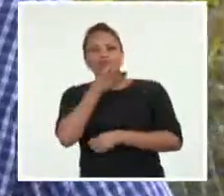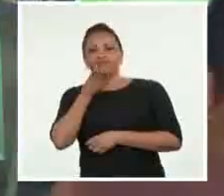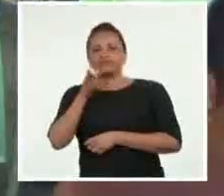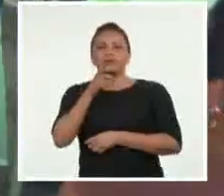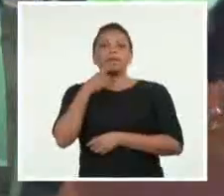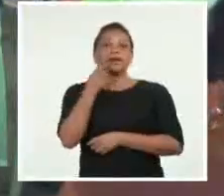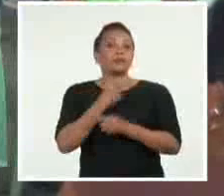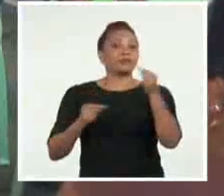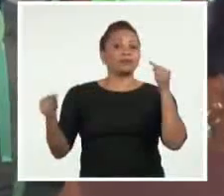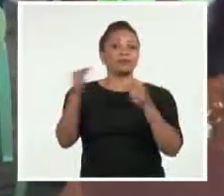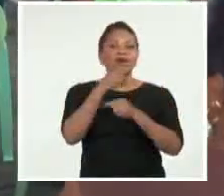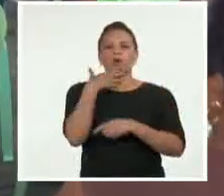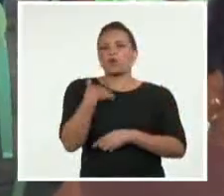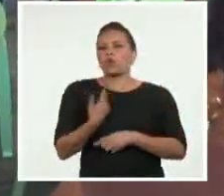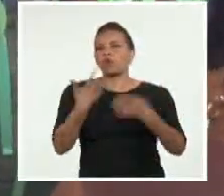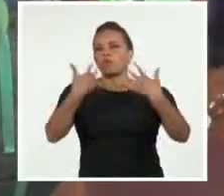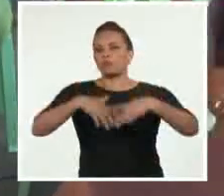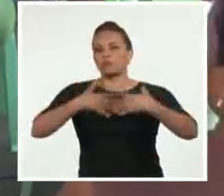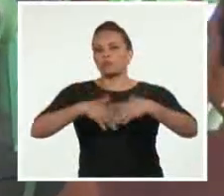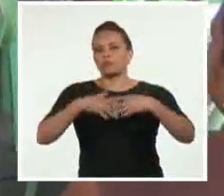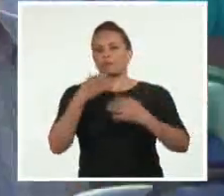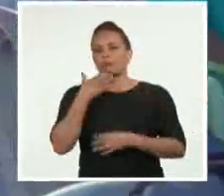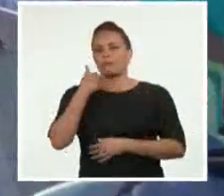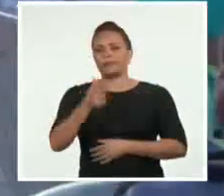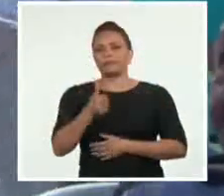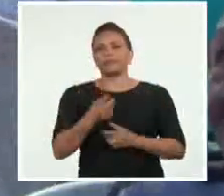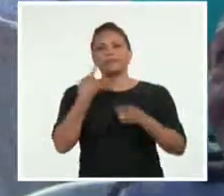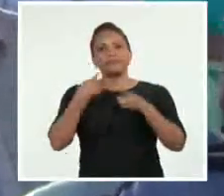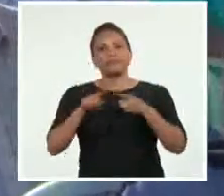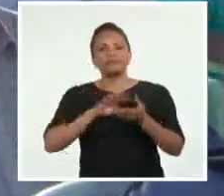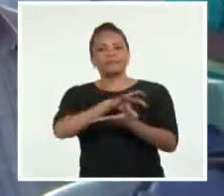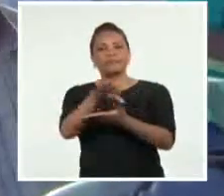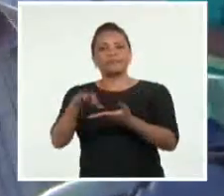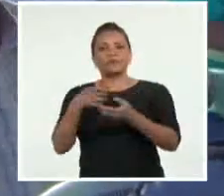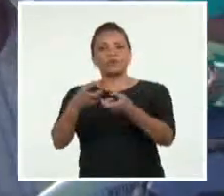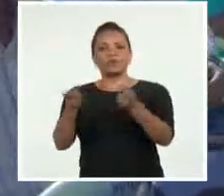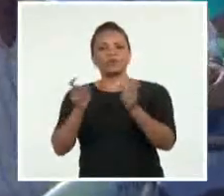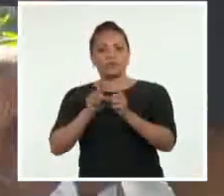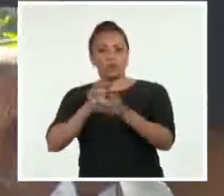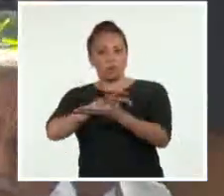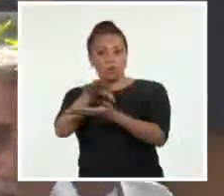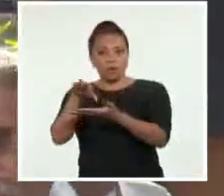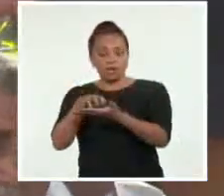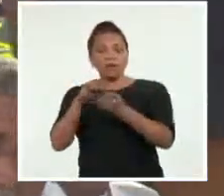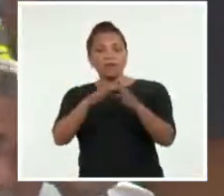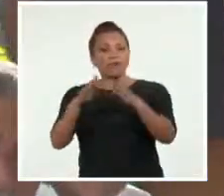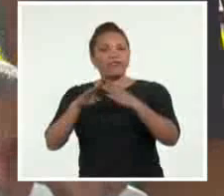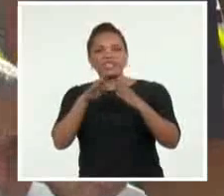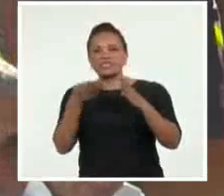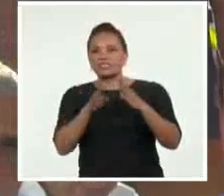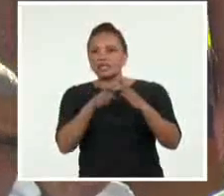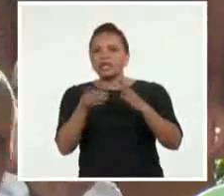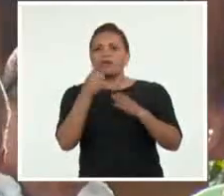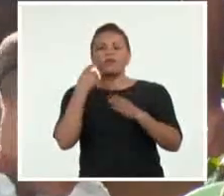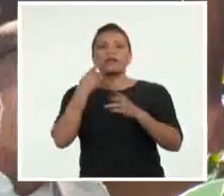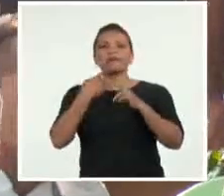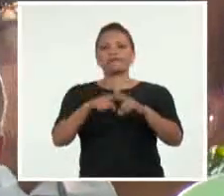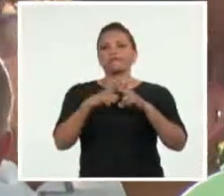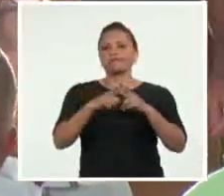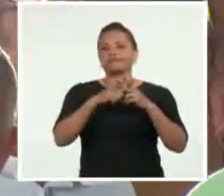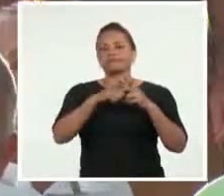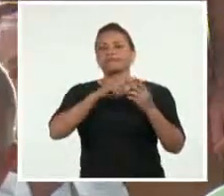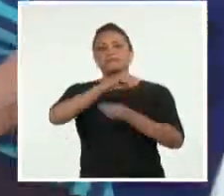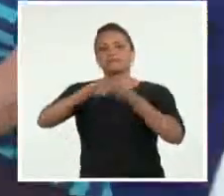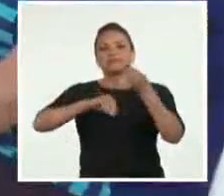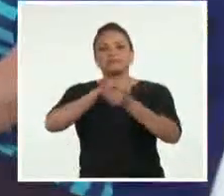producimos. Un poco más tarde, en otro espacio similar, en el Consejo Popular Condado, los vecinos de esta comunidad en transformación debatieron